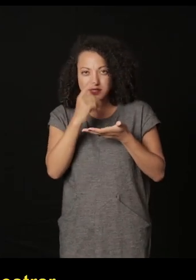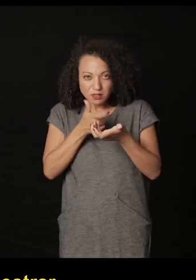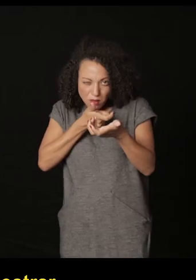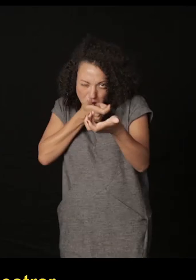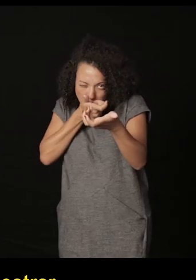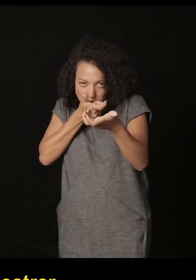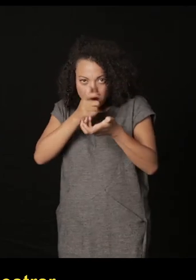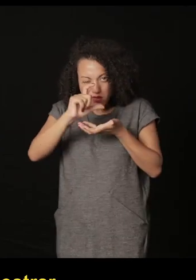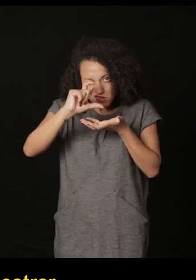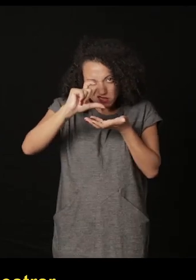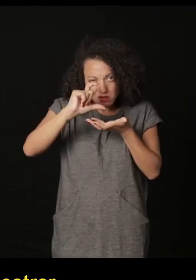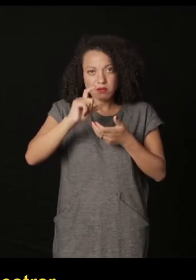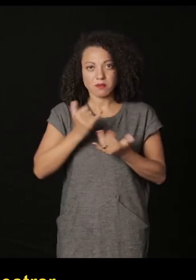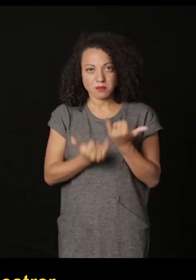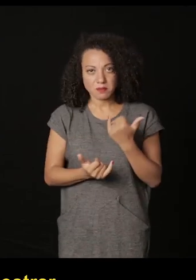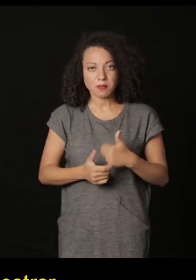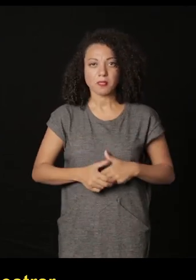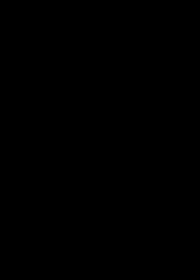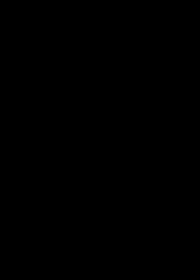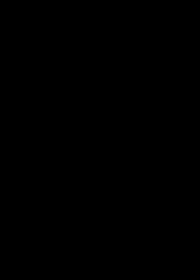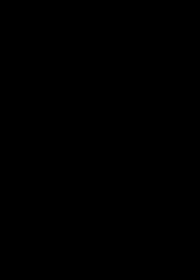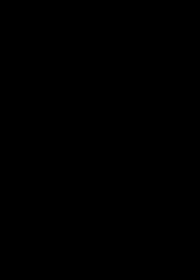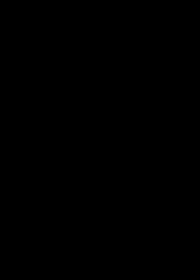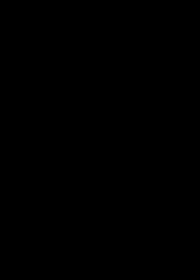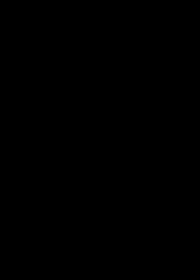representación para mostrar la guerra.